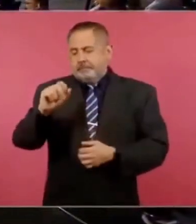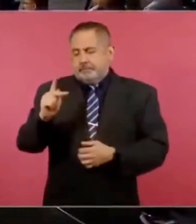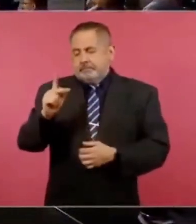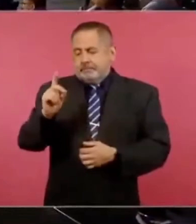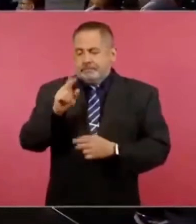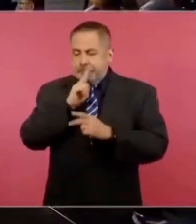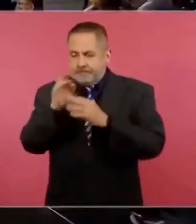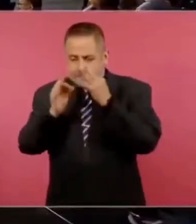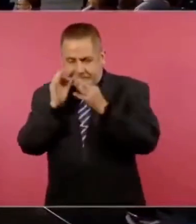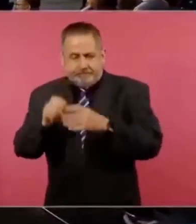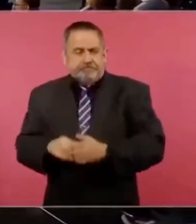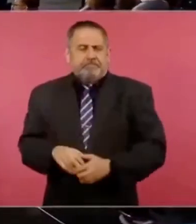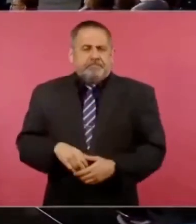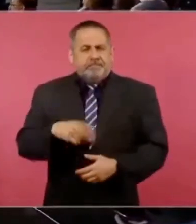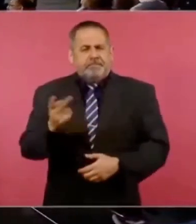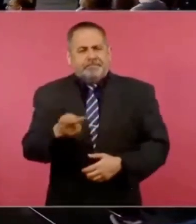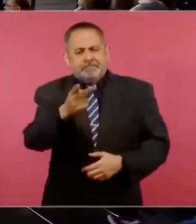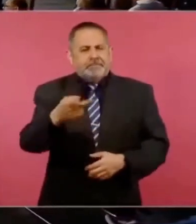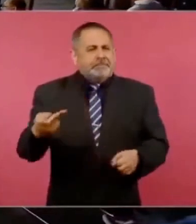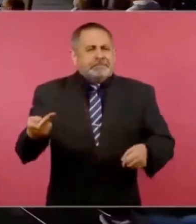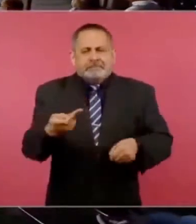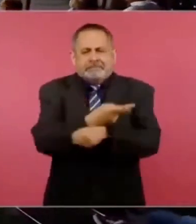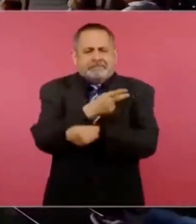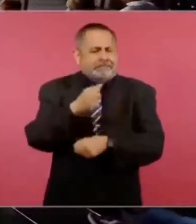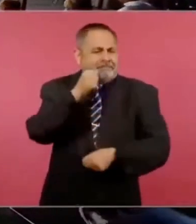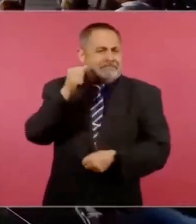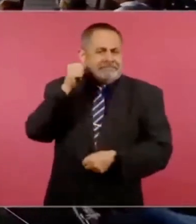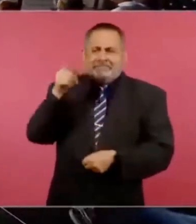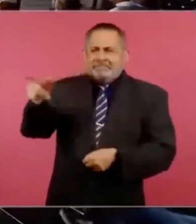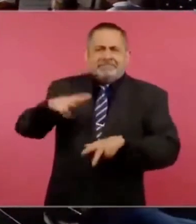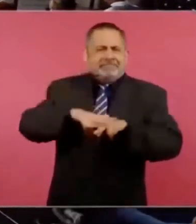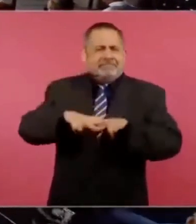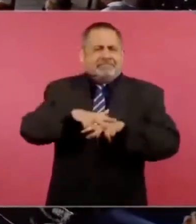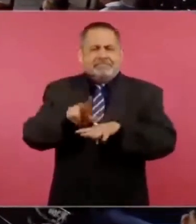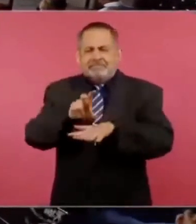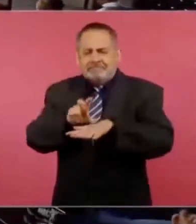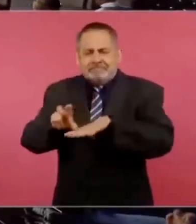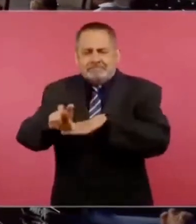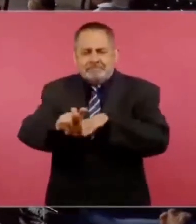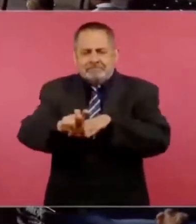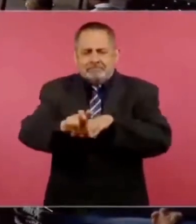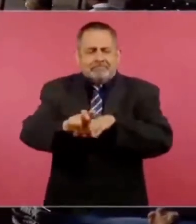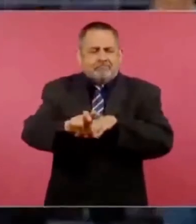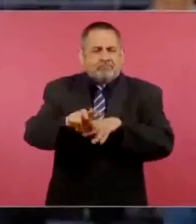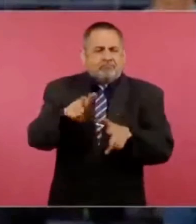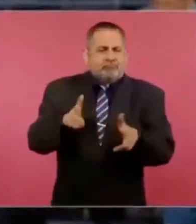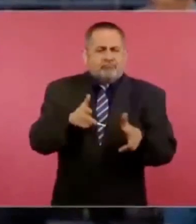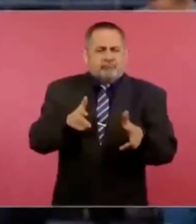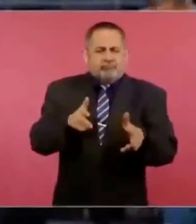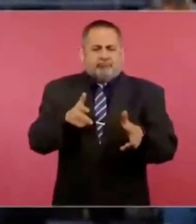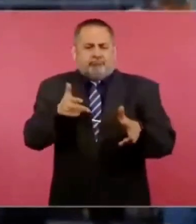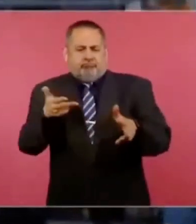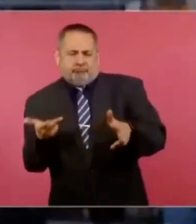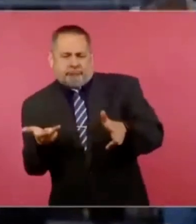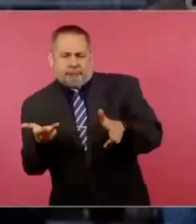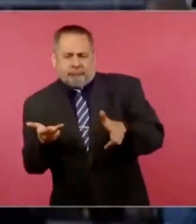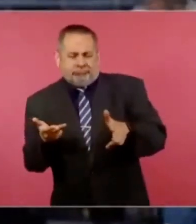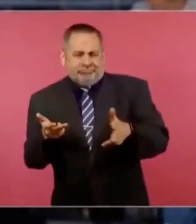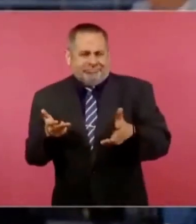preguntarle qué pasó ayer en el Tren Maya, que un descarrilamiento, no